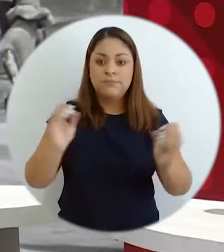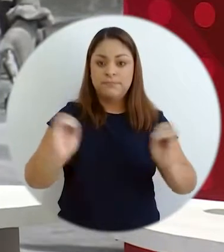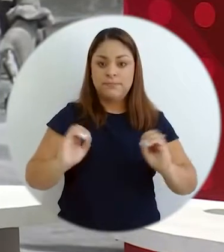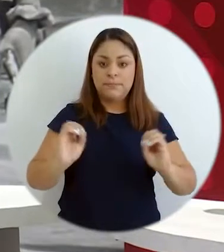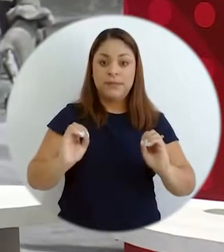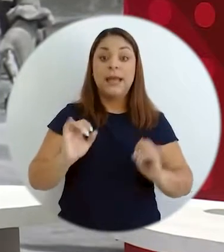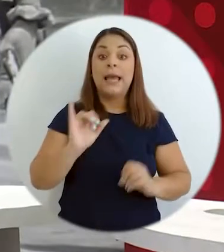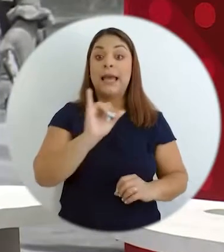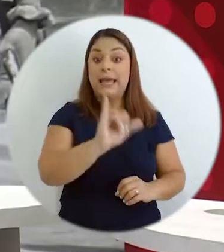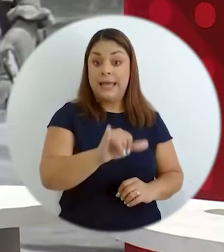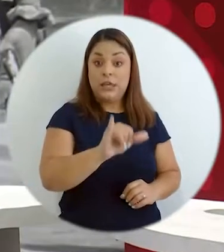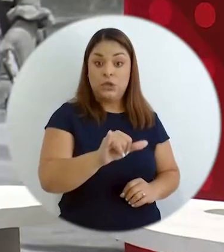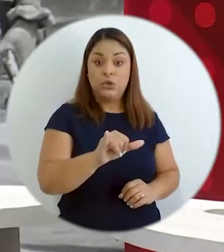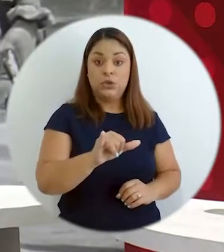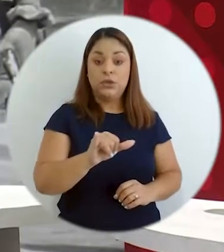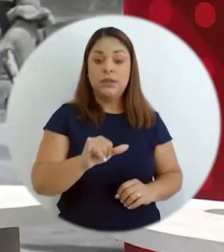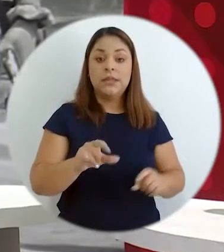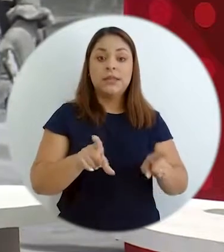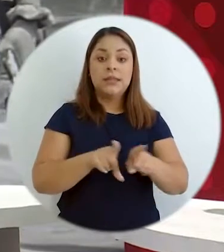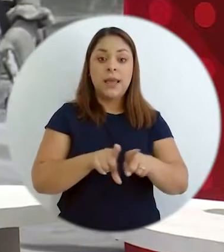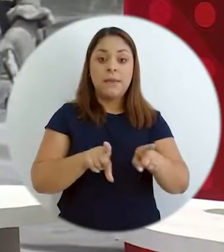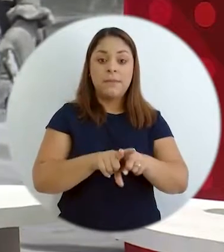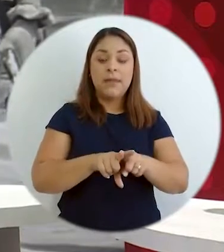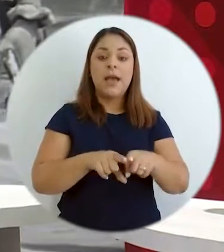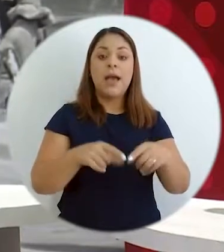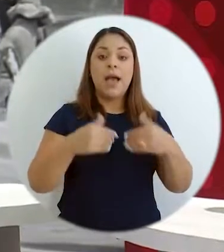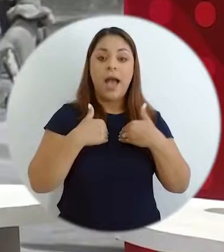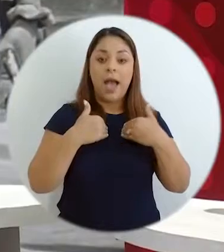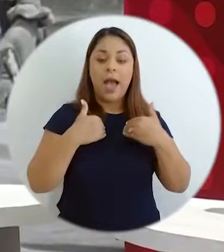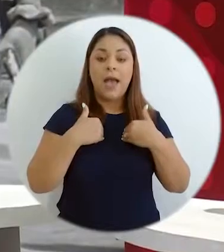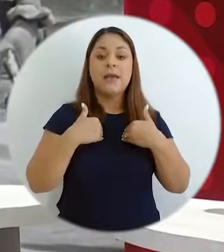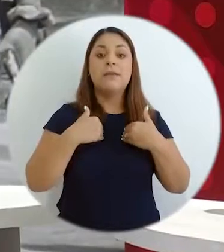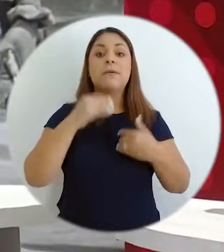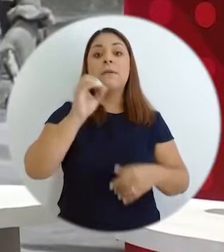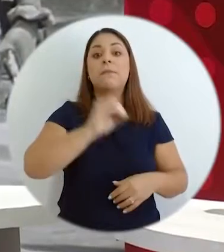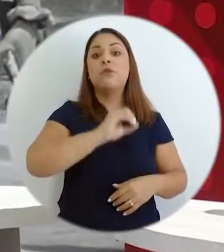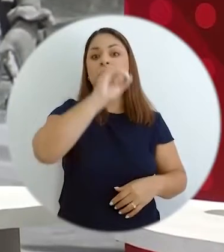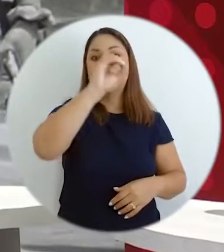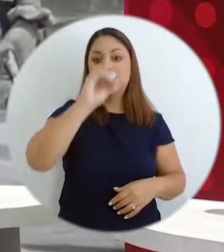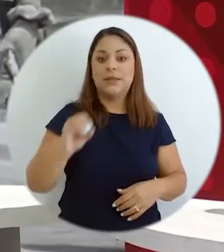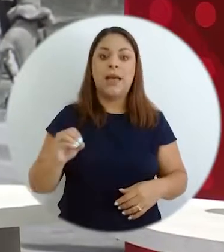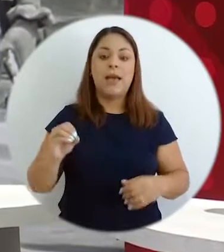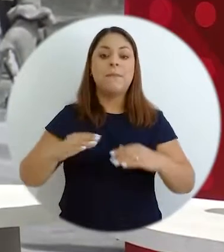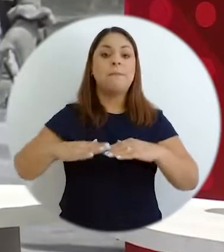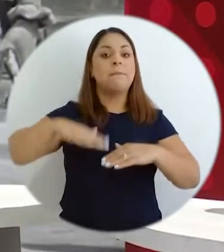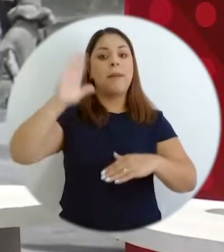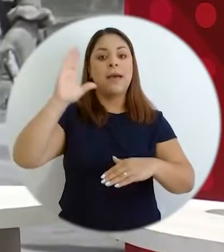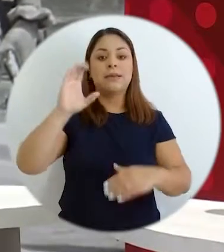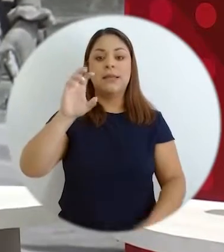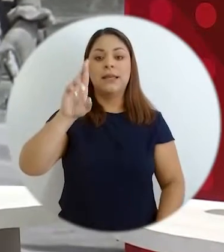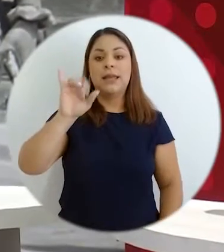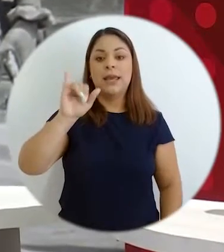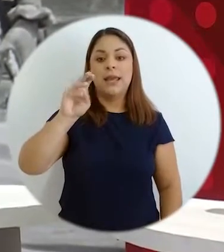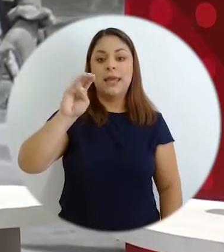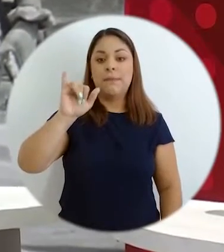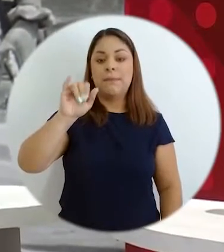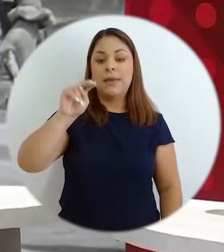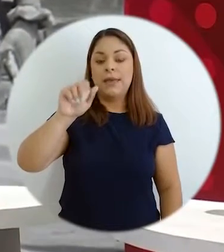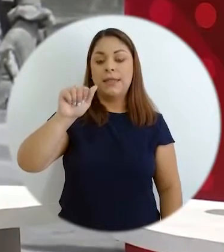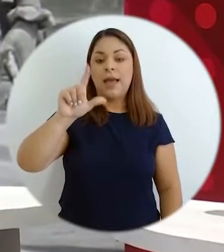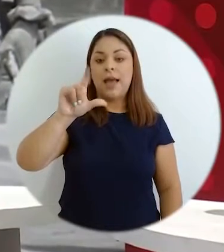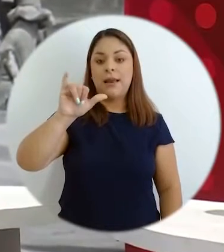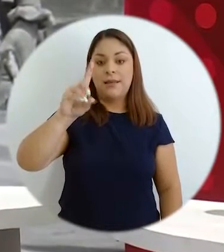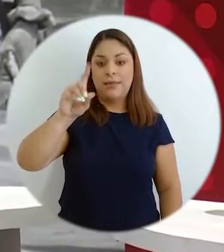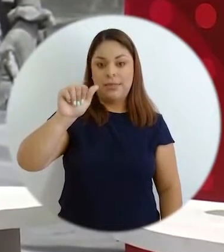instituciones, son también donde se están dando los mayores índices de criminalidad en los últimos